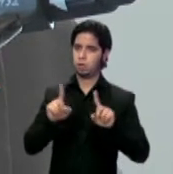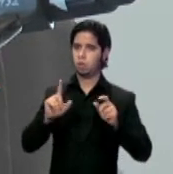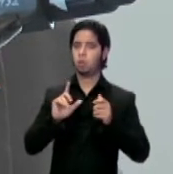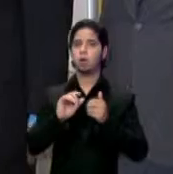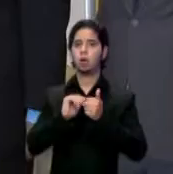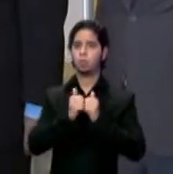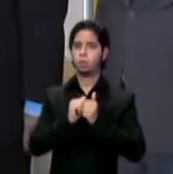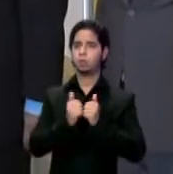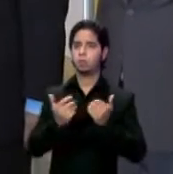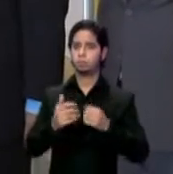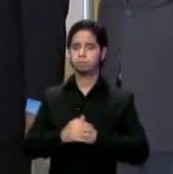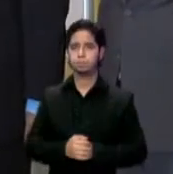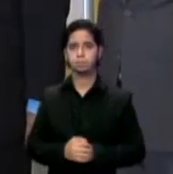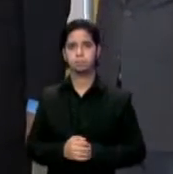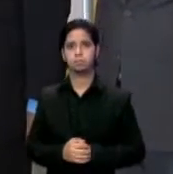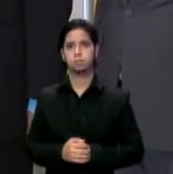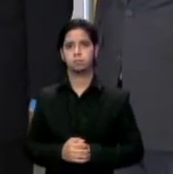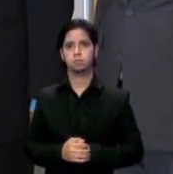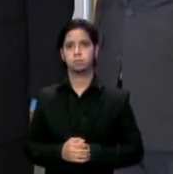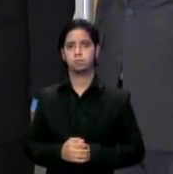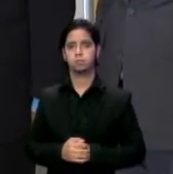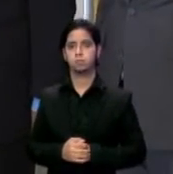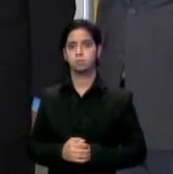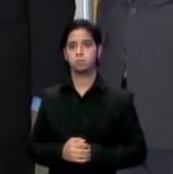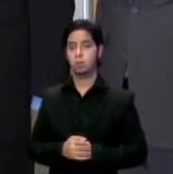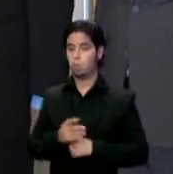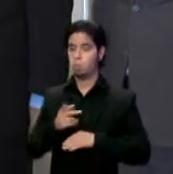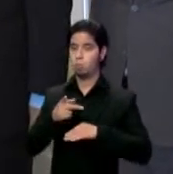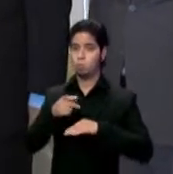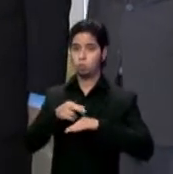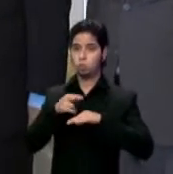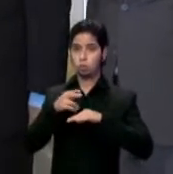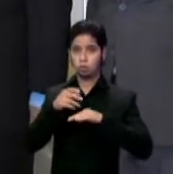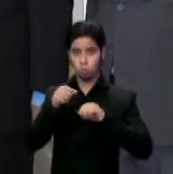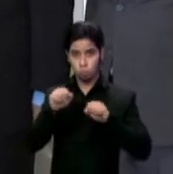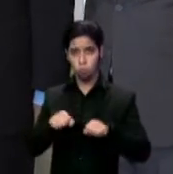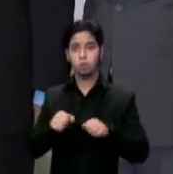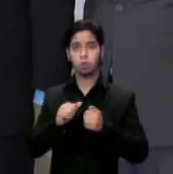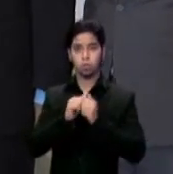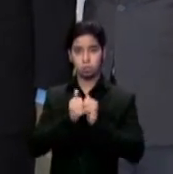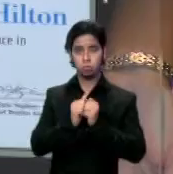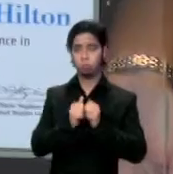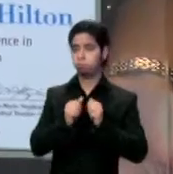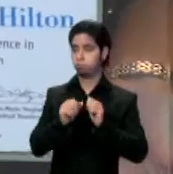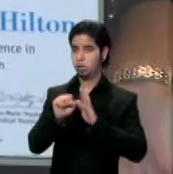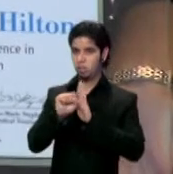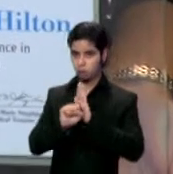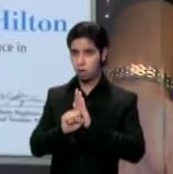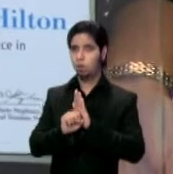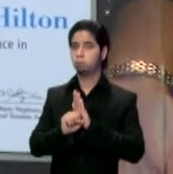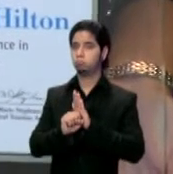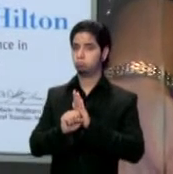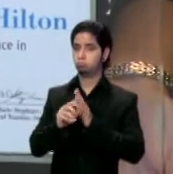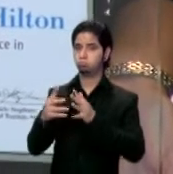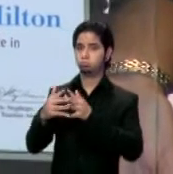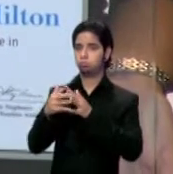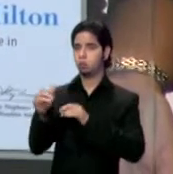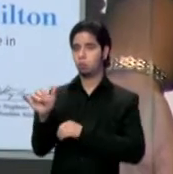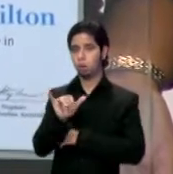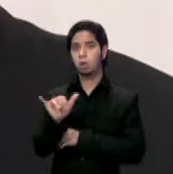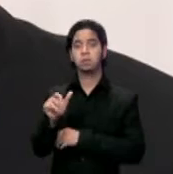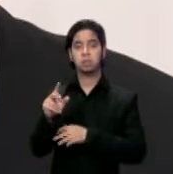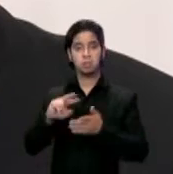nivel internacional. Según Raúl Bustamante, la isla puede competir con otras jurisdicciones de los Estados Unidos, por lo que queda un mercado por